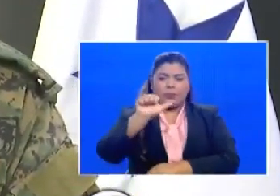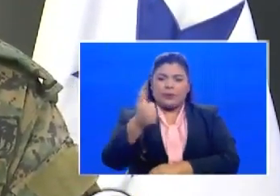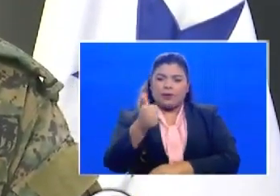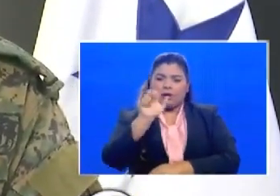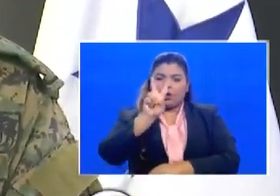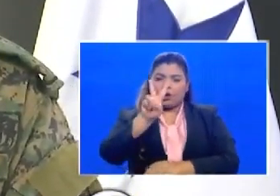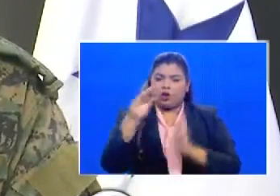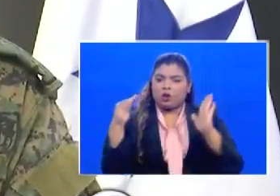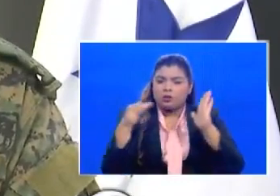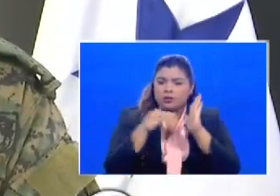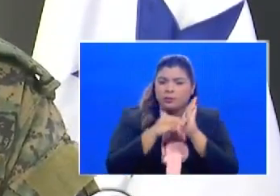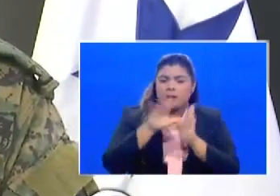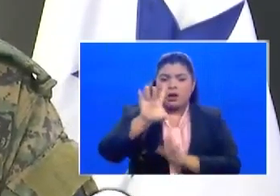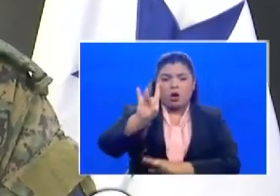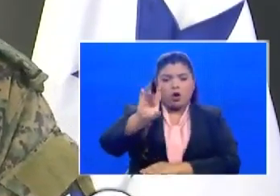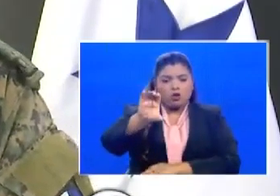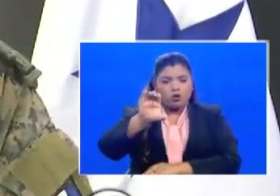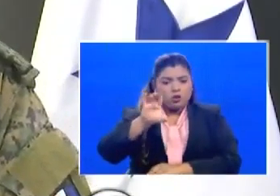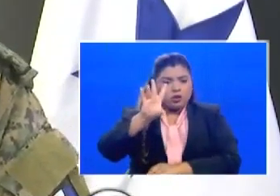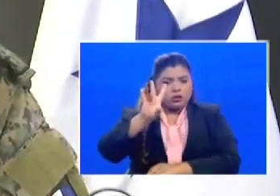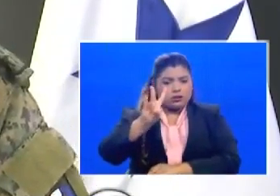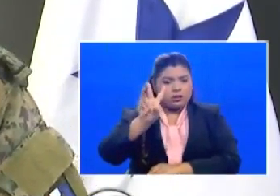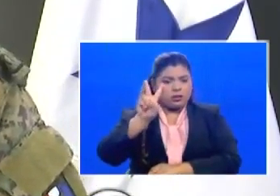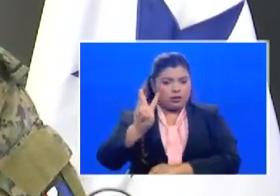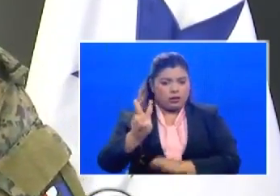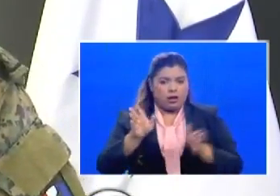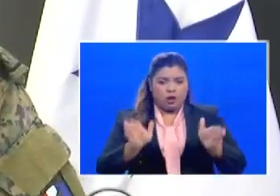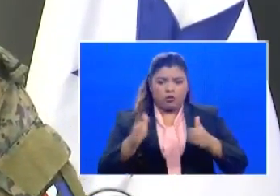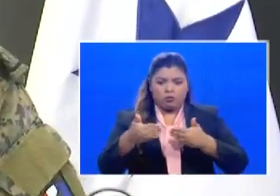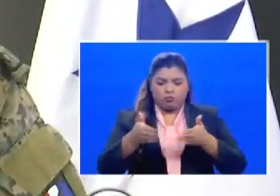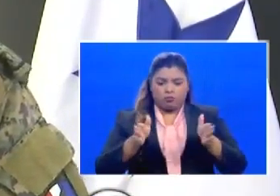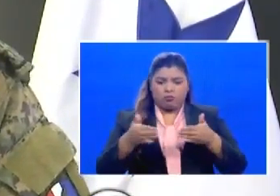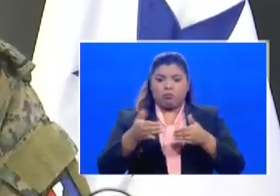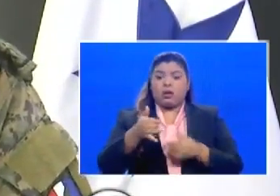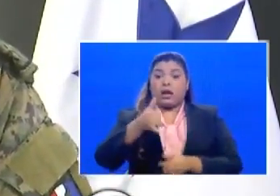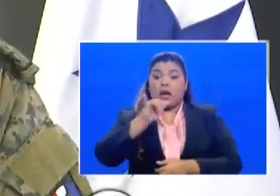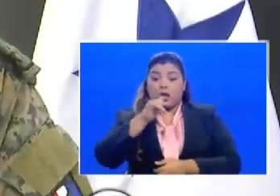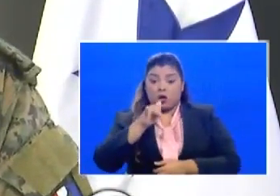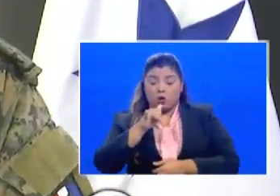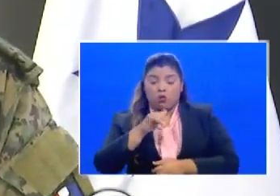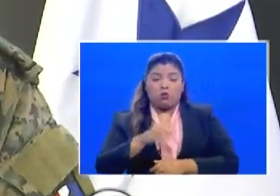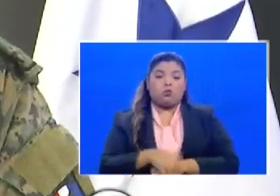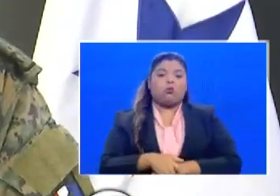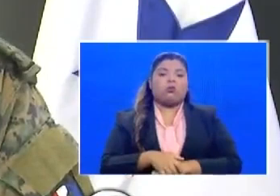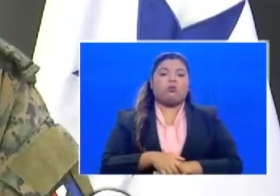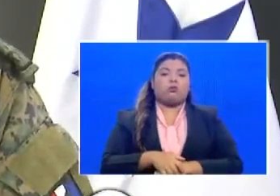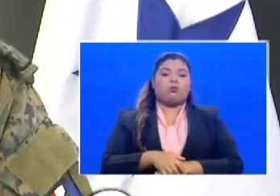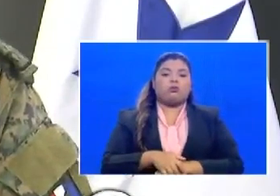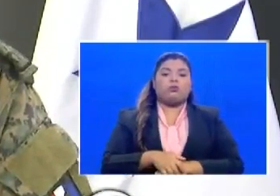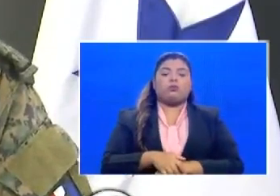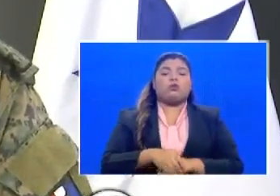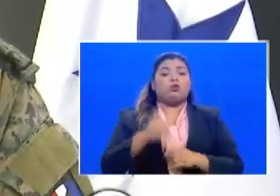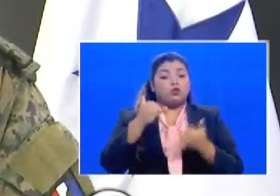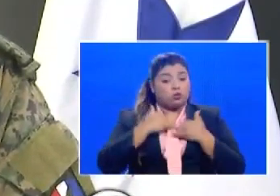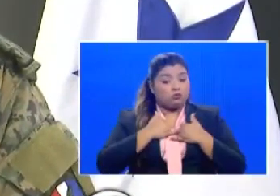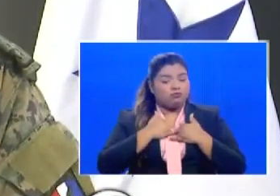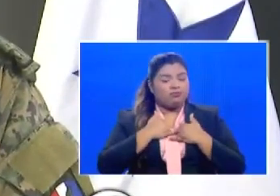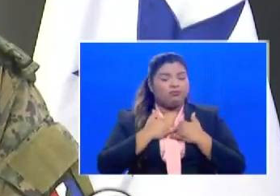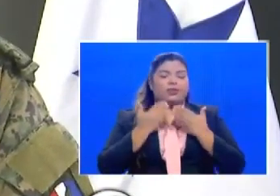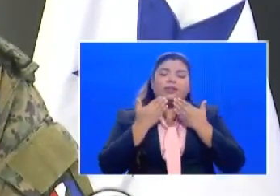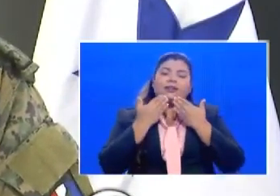12.872 envases de licor y con esto quiero darle gracias